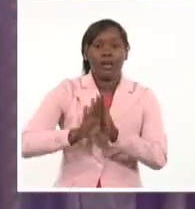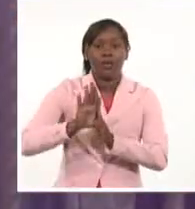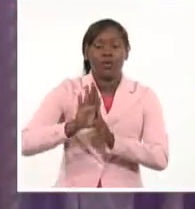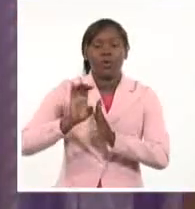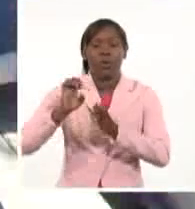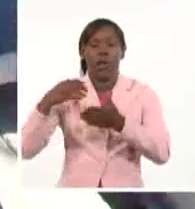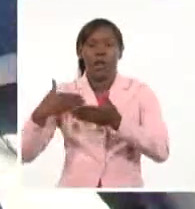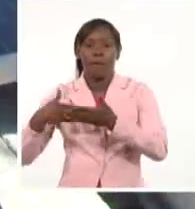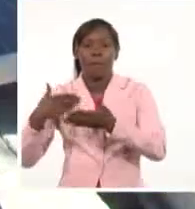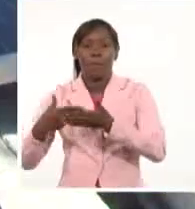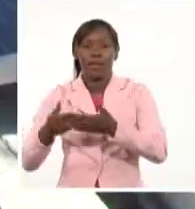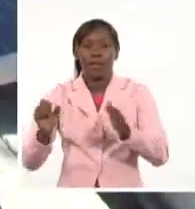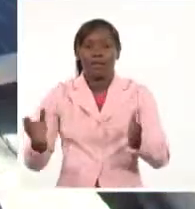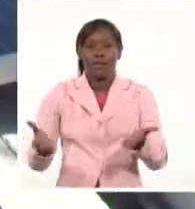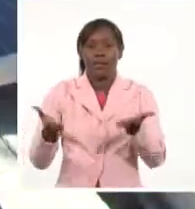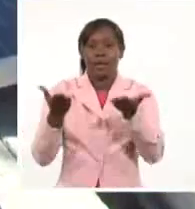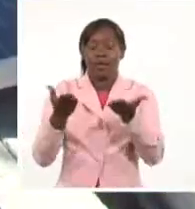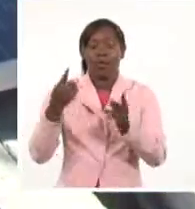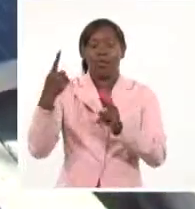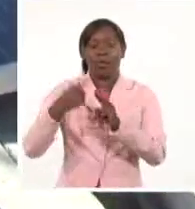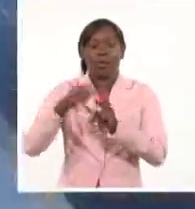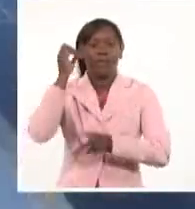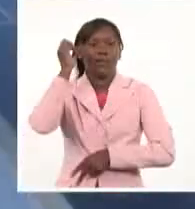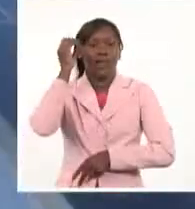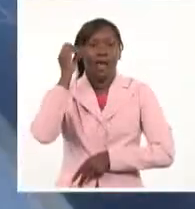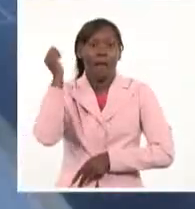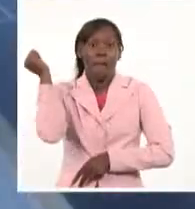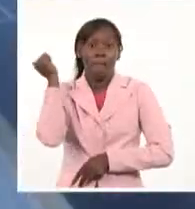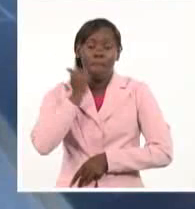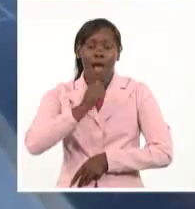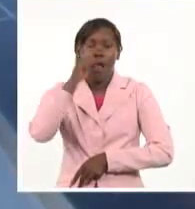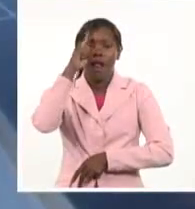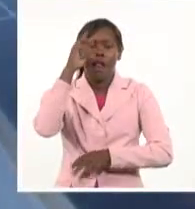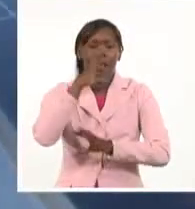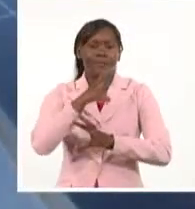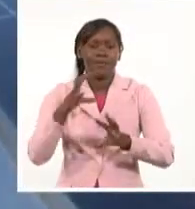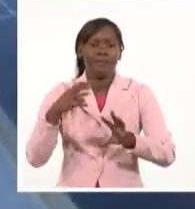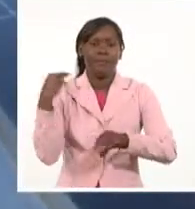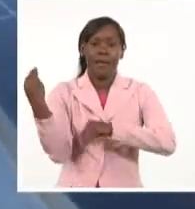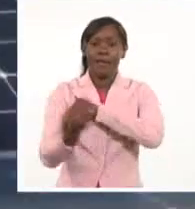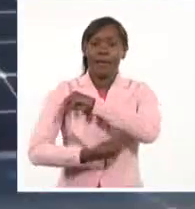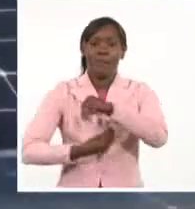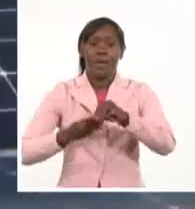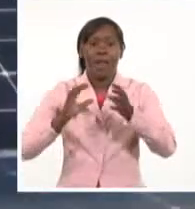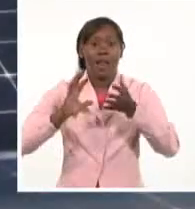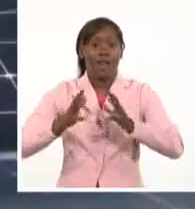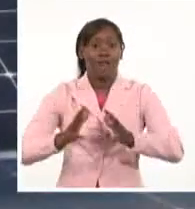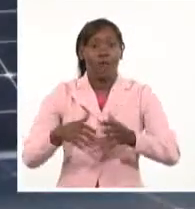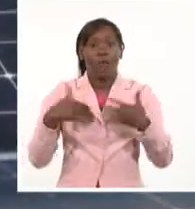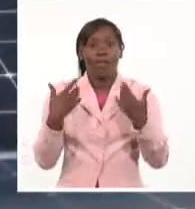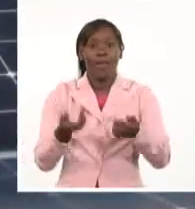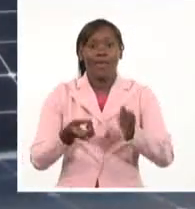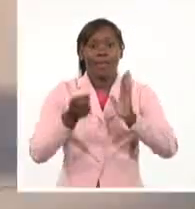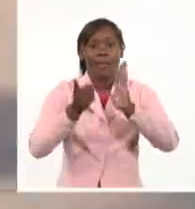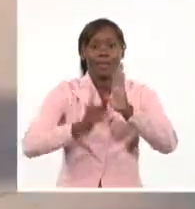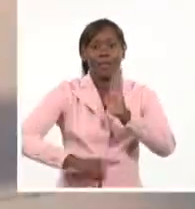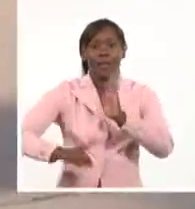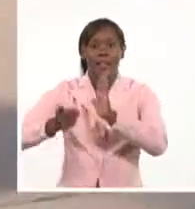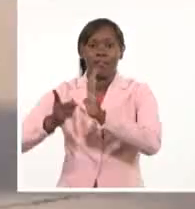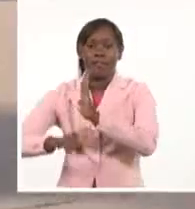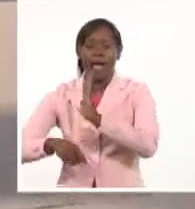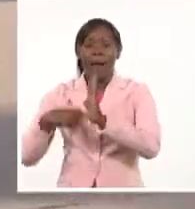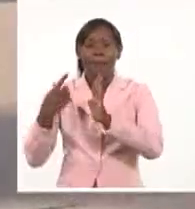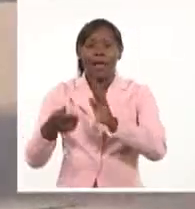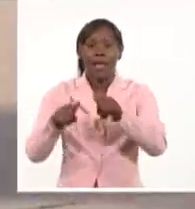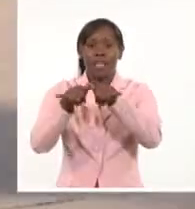económicos y proyectos de desarrollo local y avanzar en el cambio de la matriz energética para que la economía funcione como un engranaje